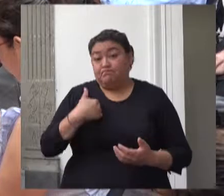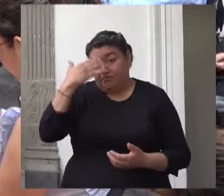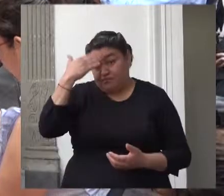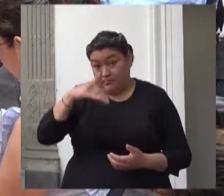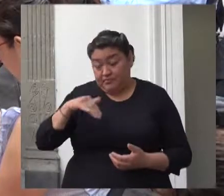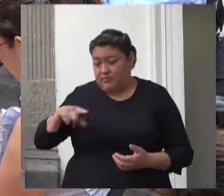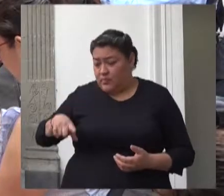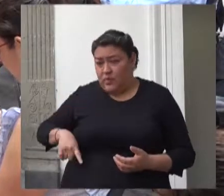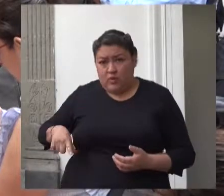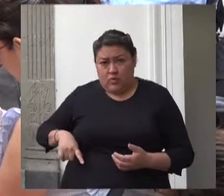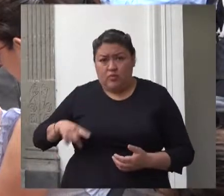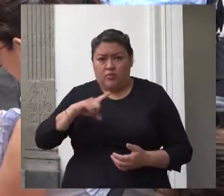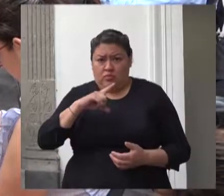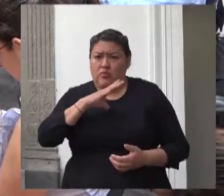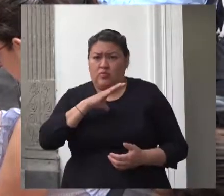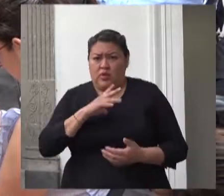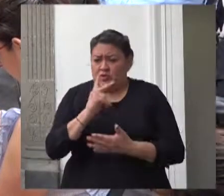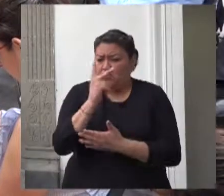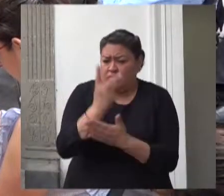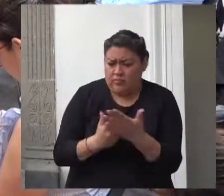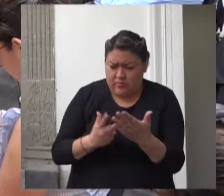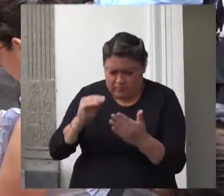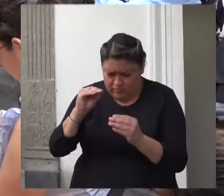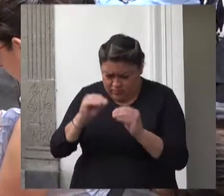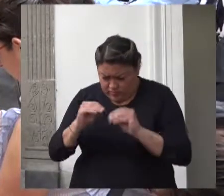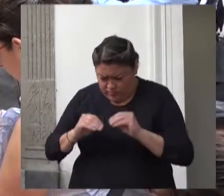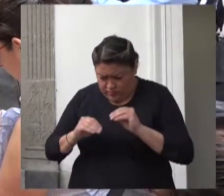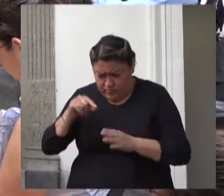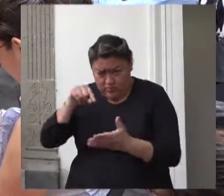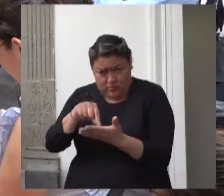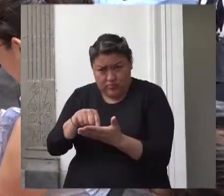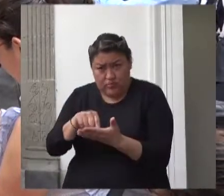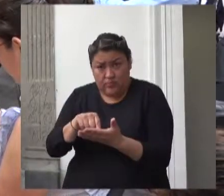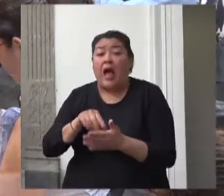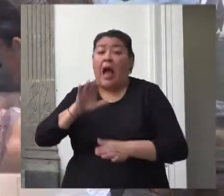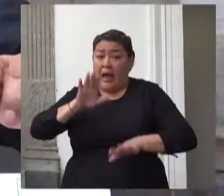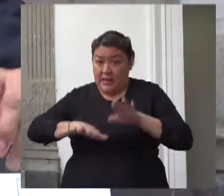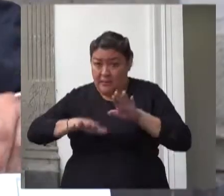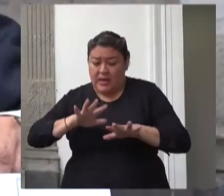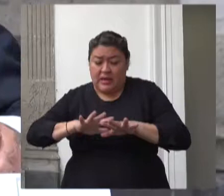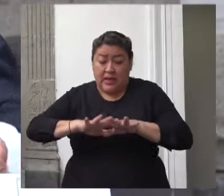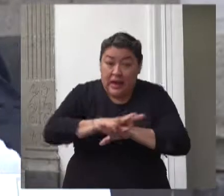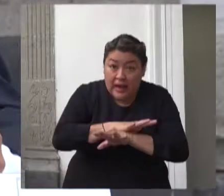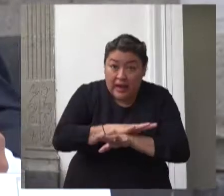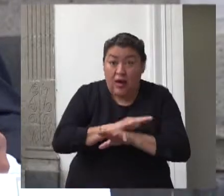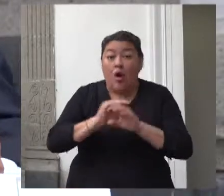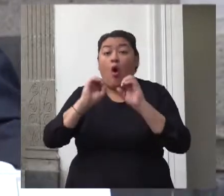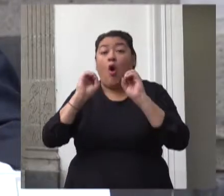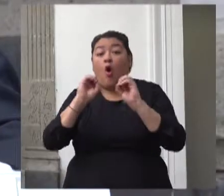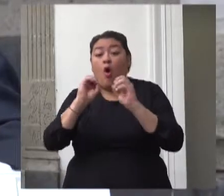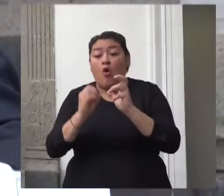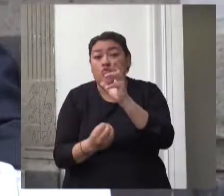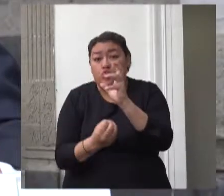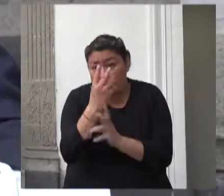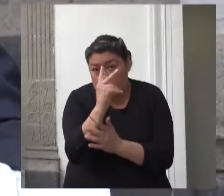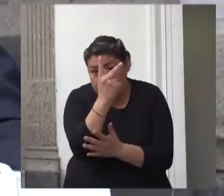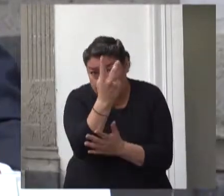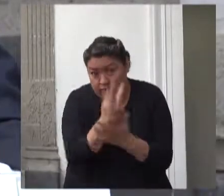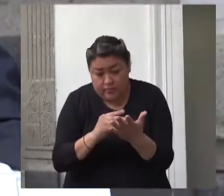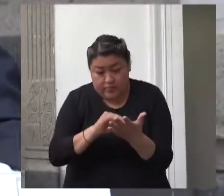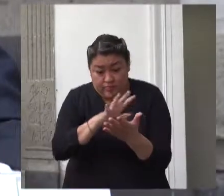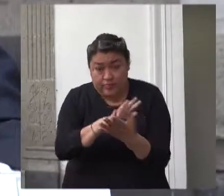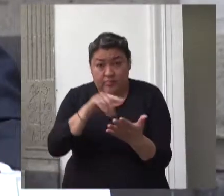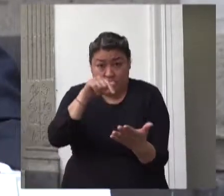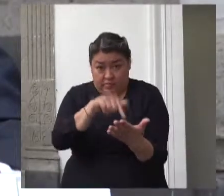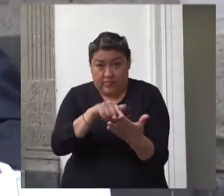tengan cambios sustanciales o se trate de nuevos programas y esto